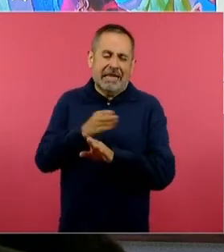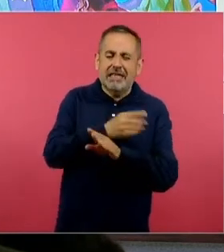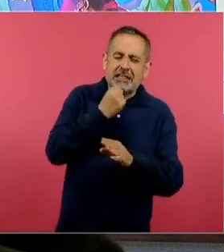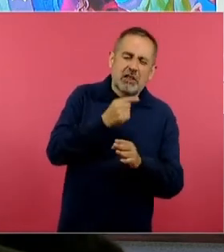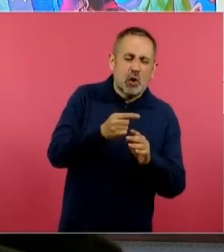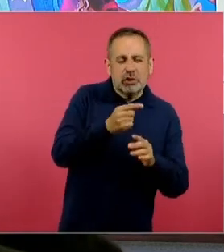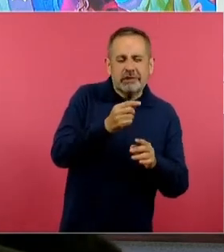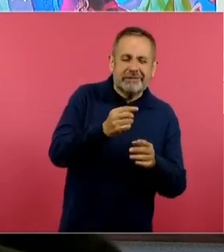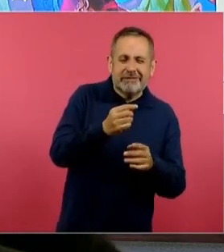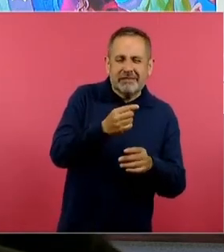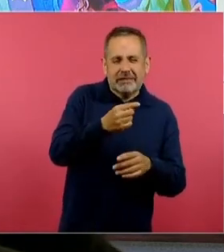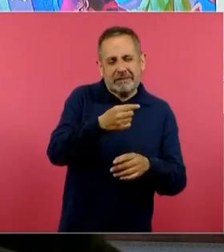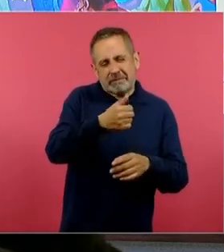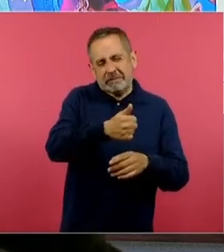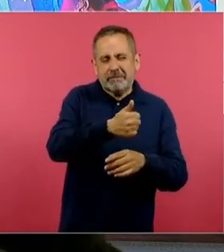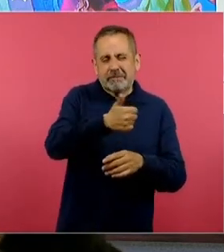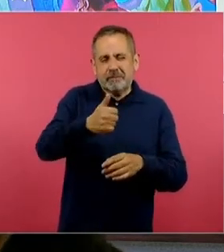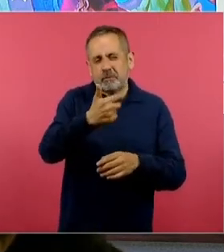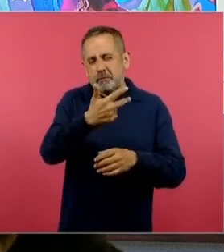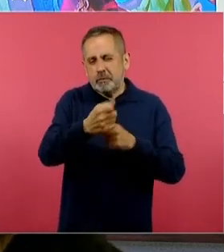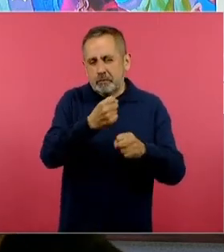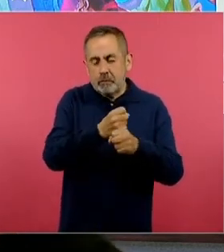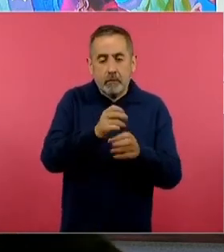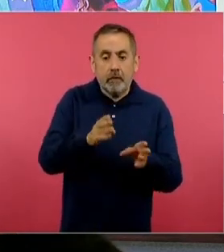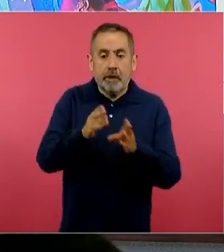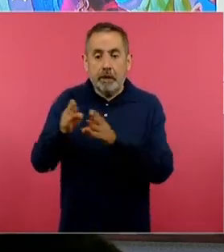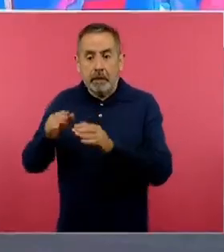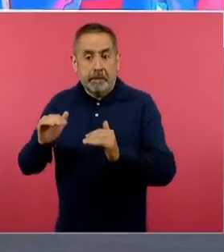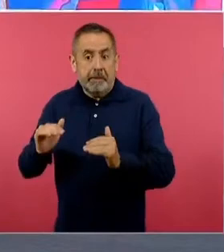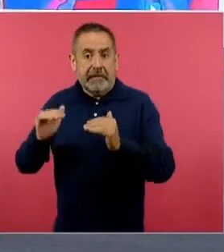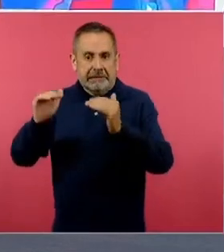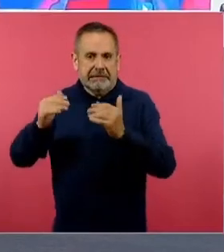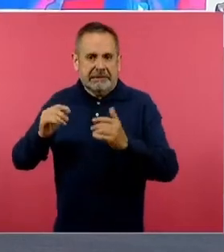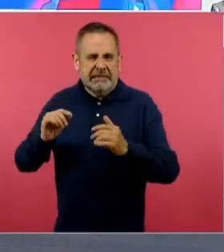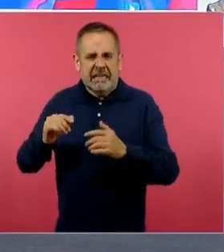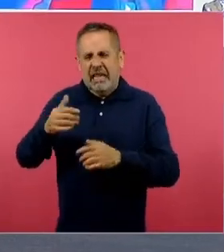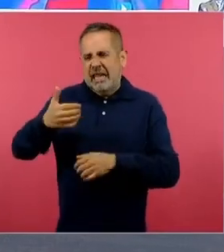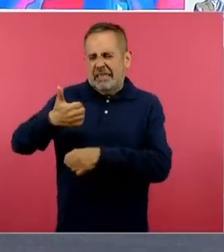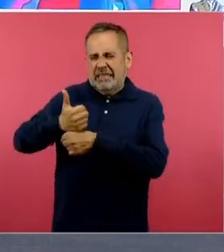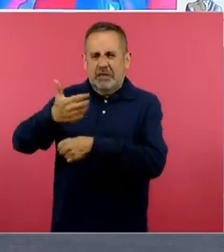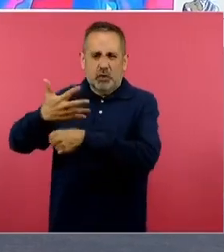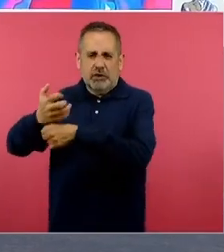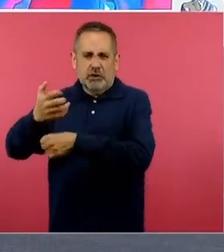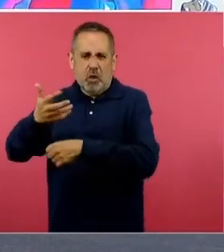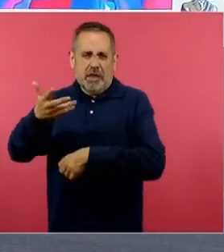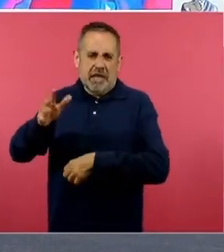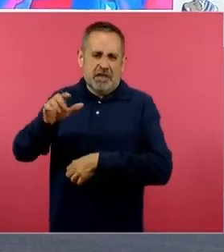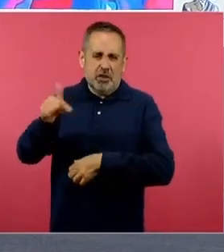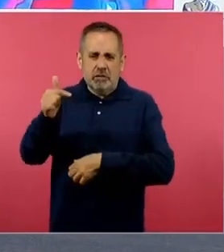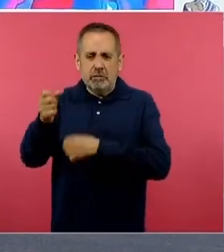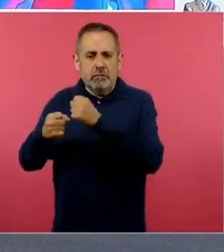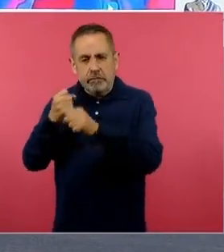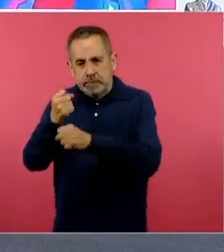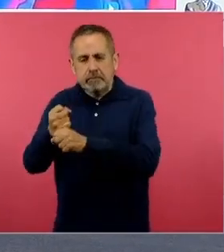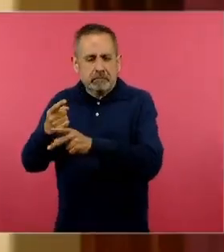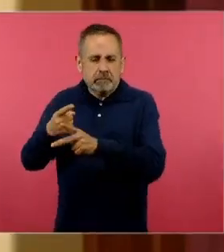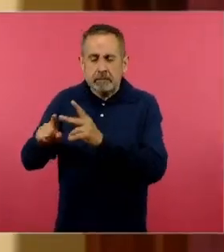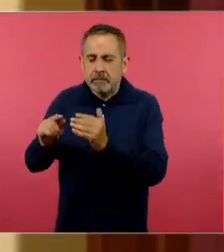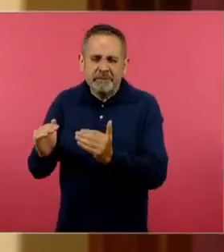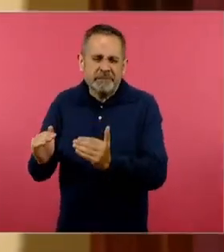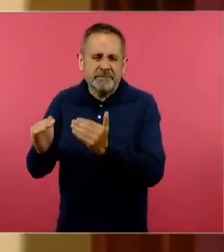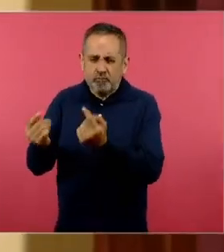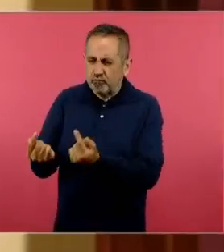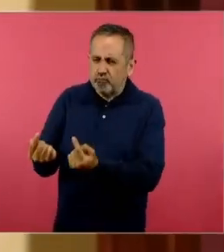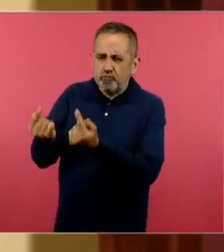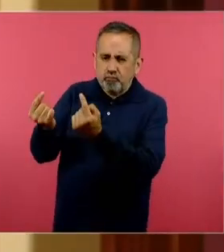a ocho, niños de seis a ocho años, para la siguiente ya son niños de sexto, de quinto, de diez a doce, donde ya ellos ya tienen